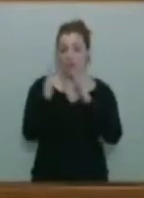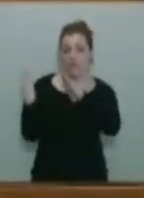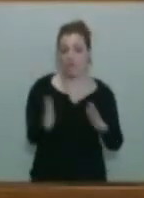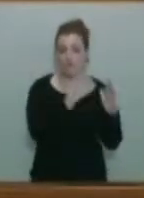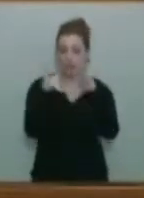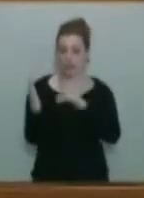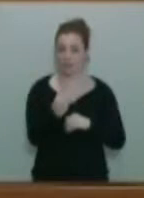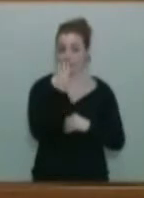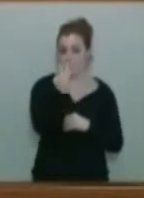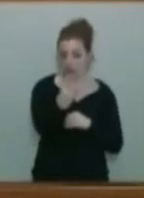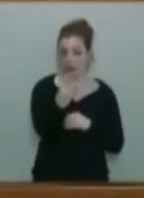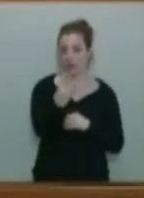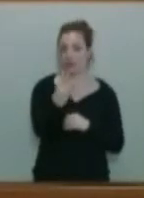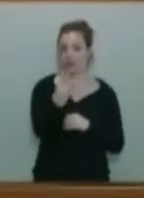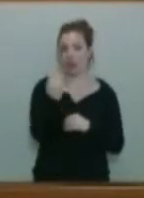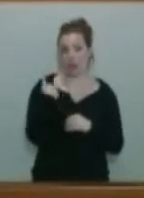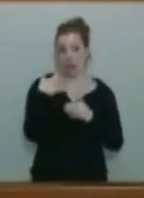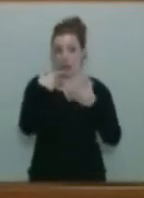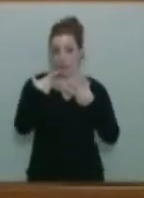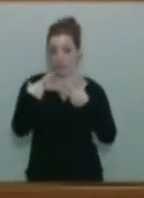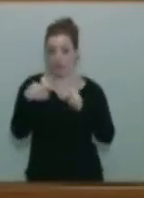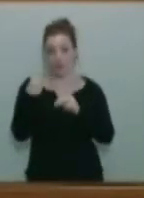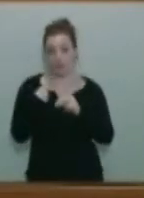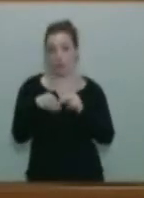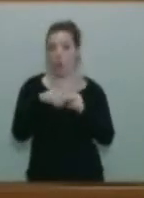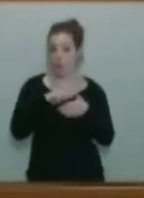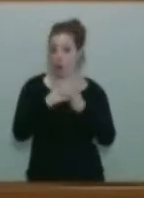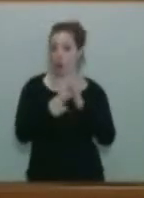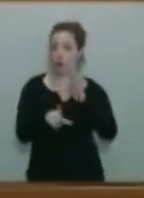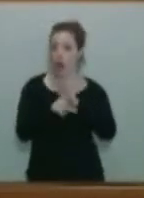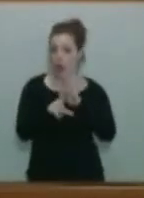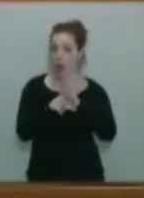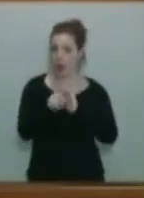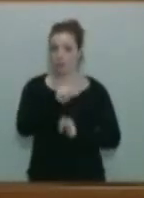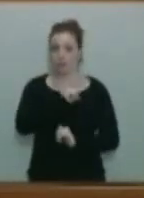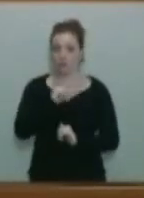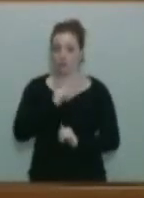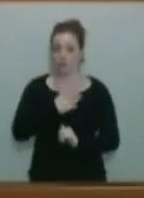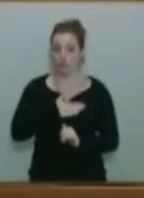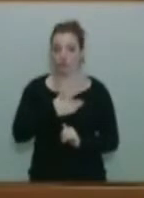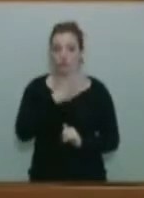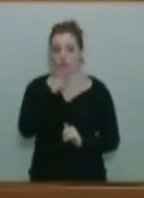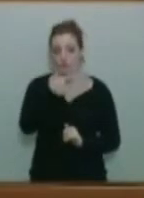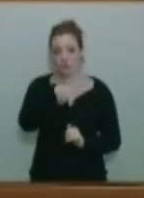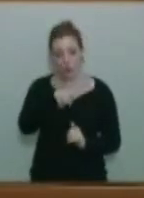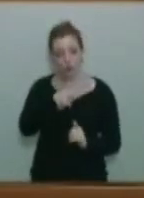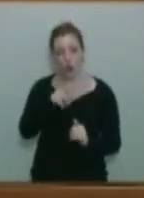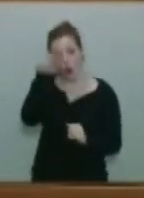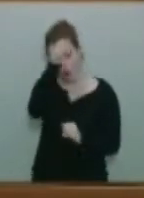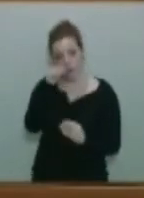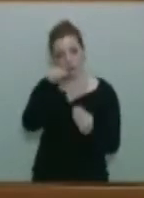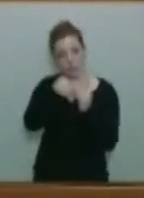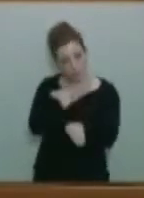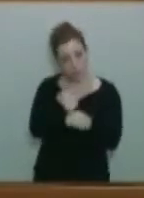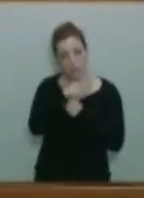una de las cuales culminaría en un proyecto de ley propio. Ya entonces manifestamos nuestras discrepancias respecto a esta decisión.